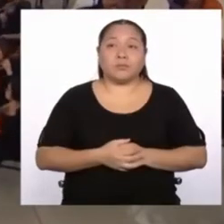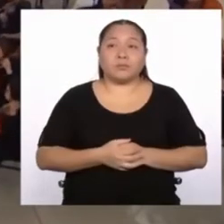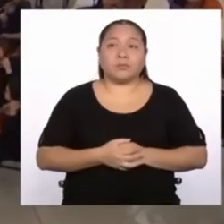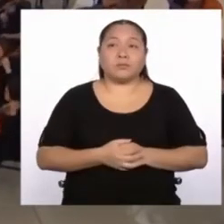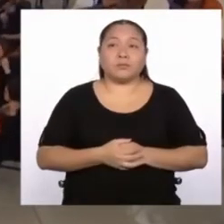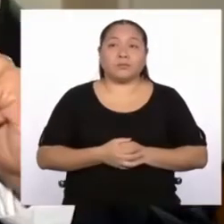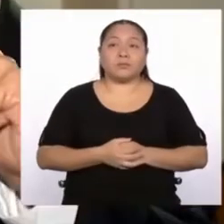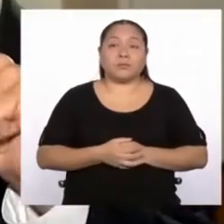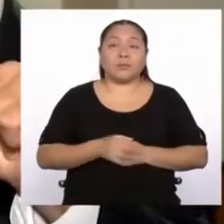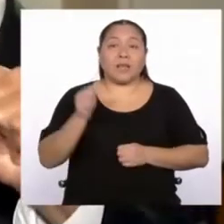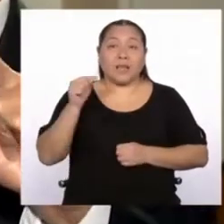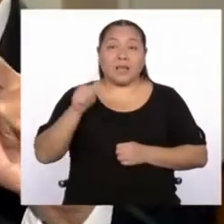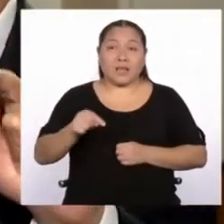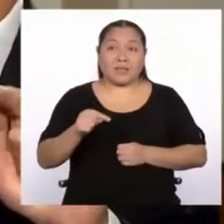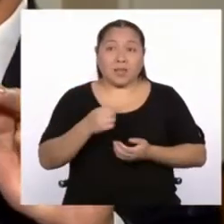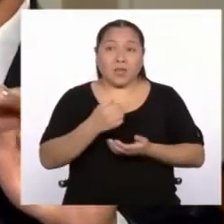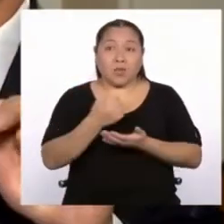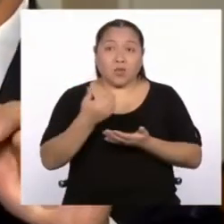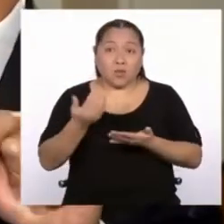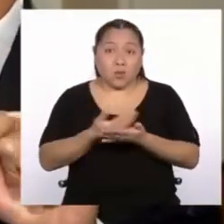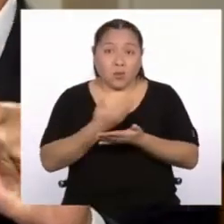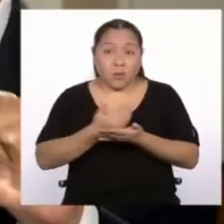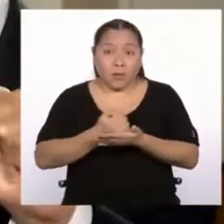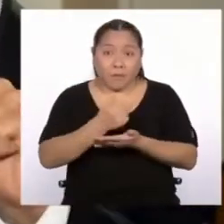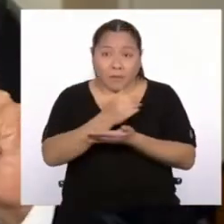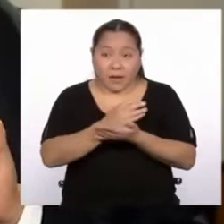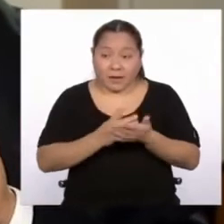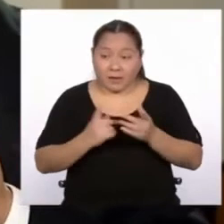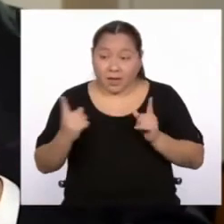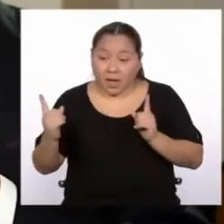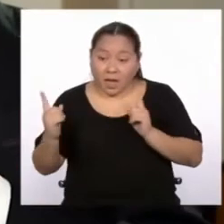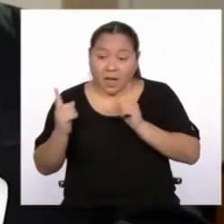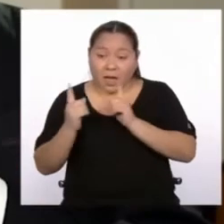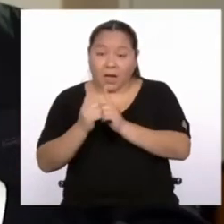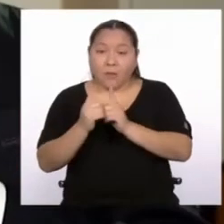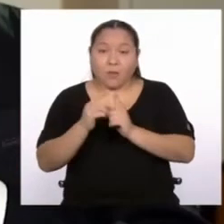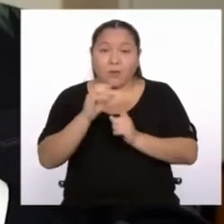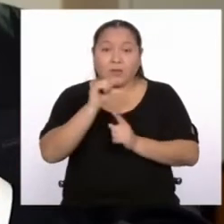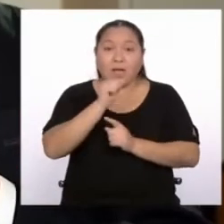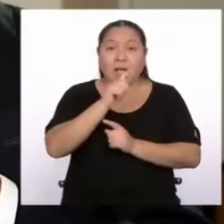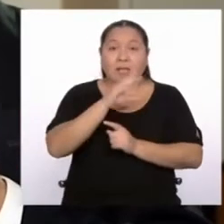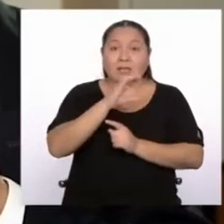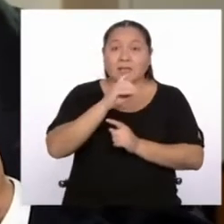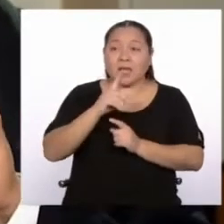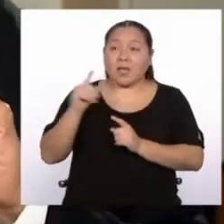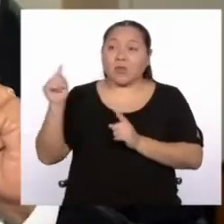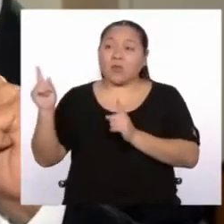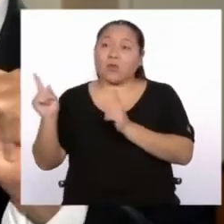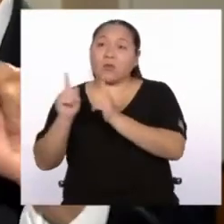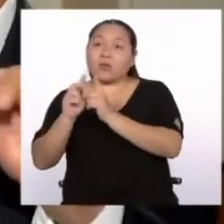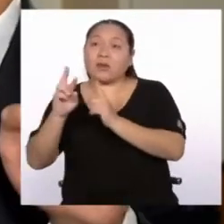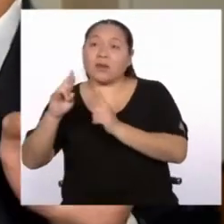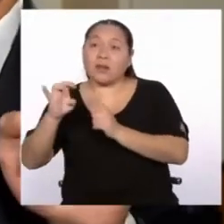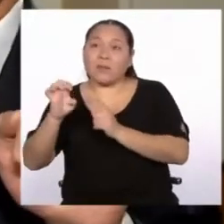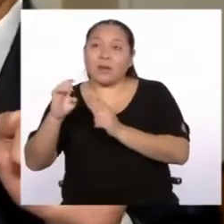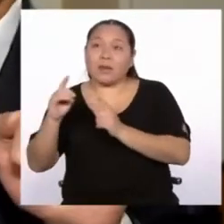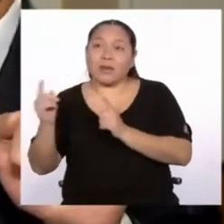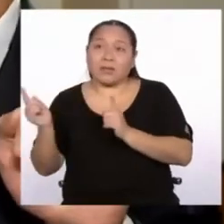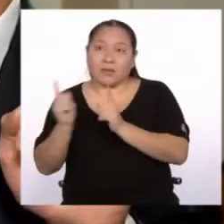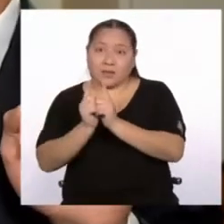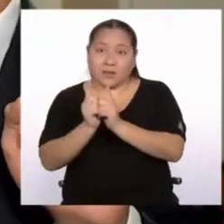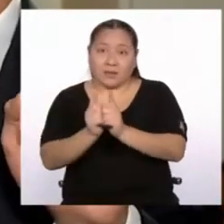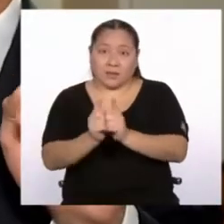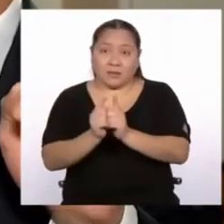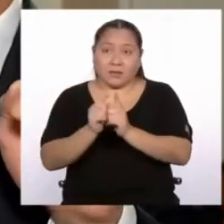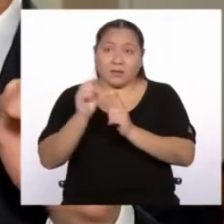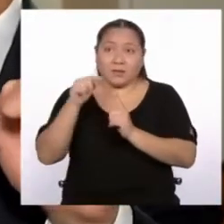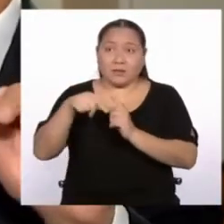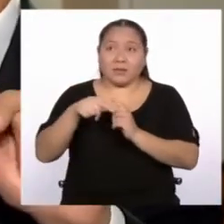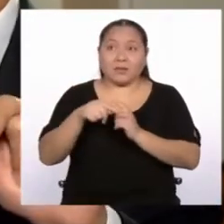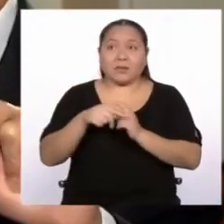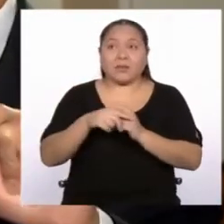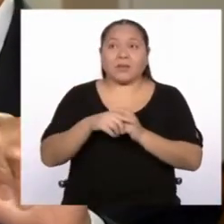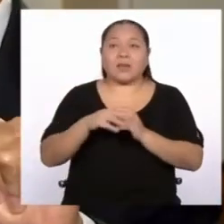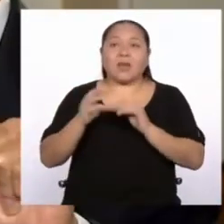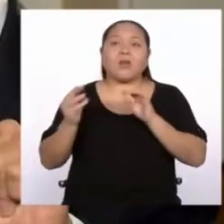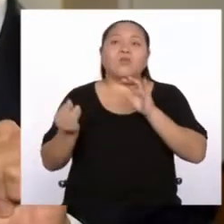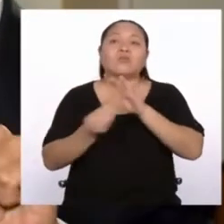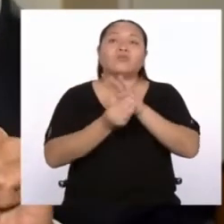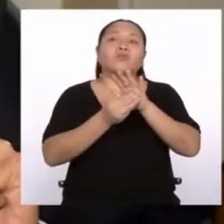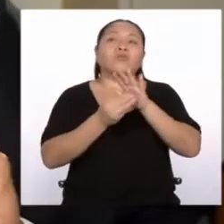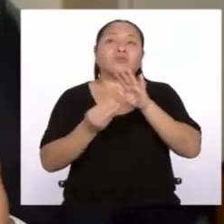La versión que hace Alcedo con Rebagliati en 1869 se acerca más a la rapsoia peruana que tiene una